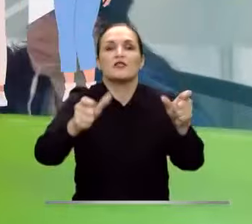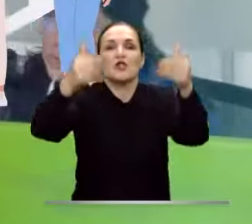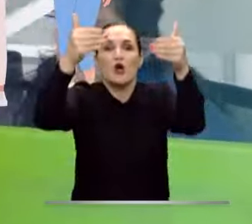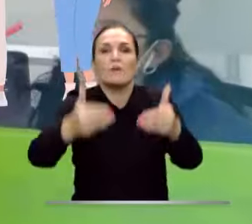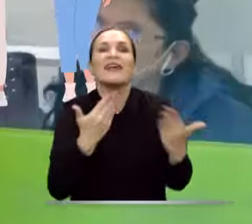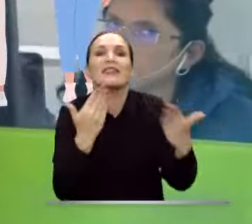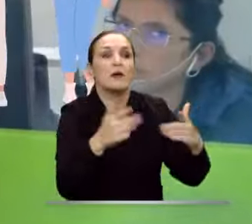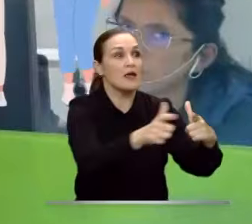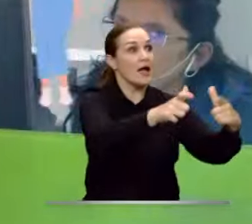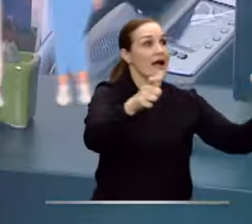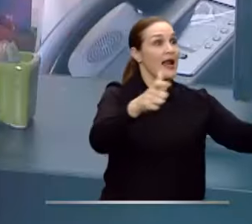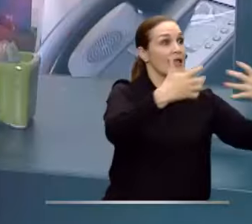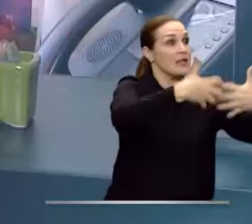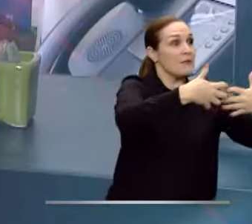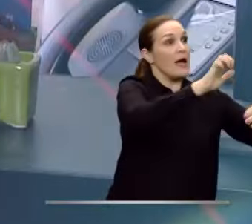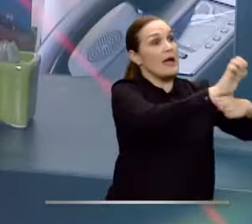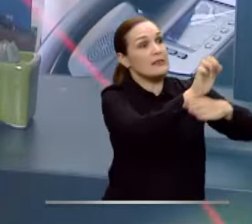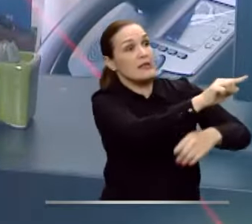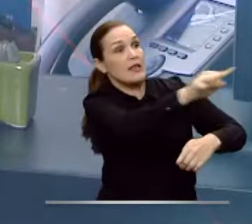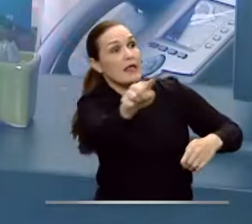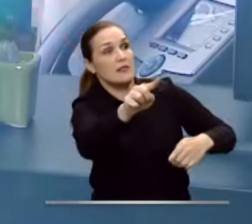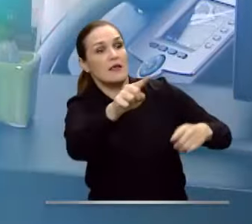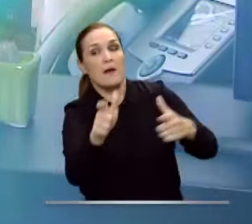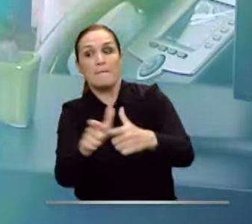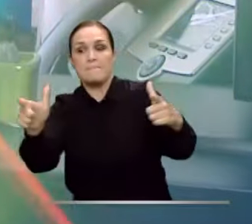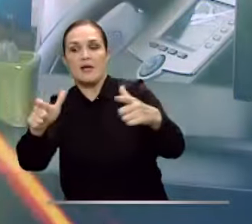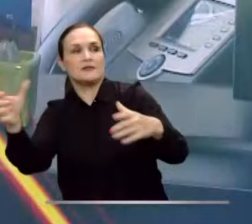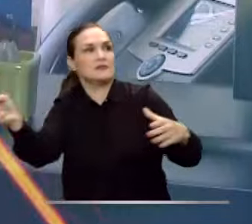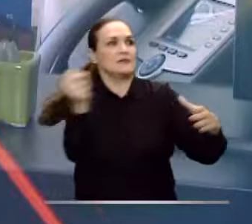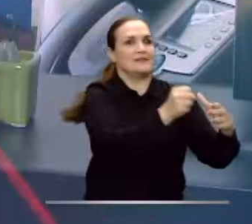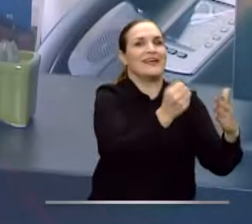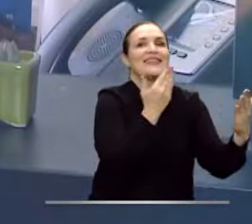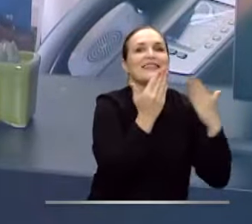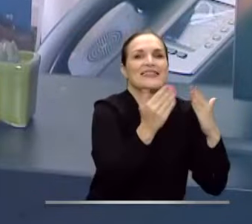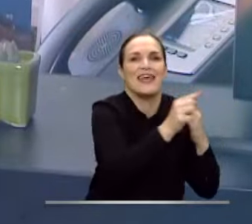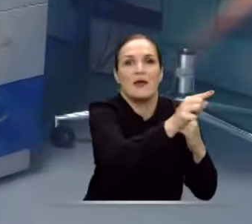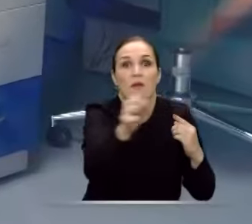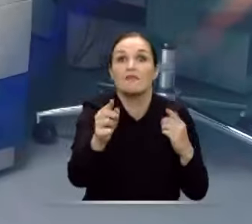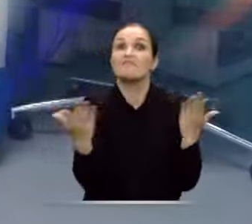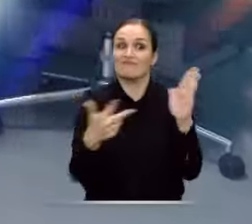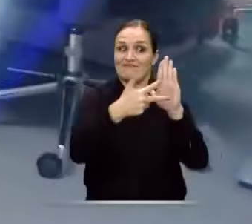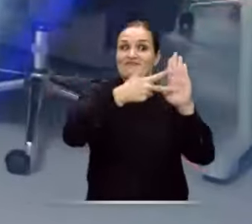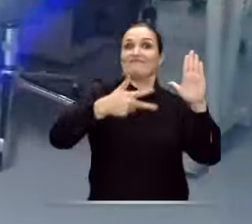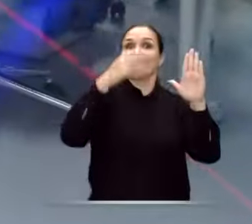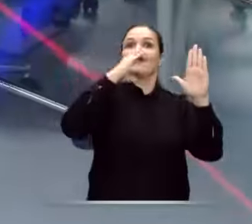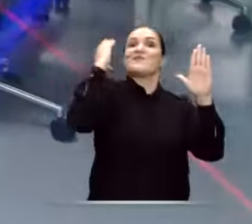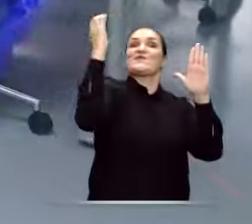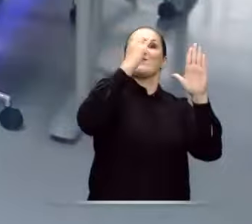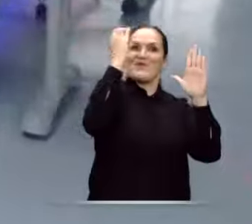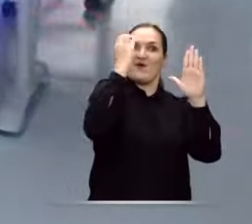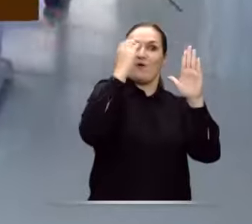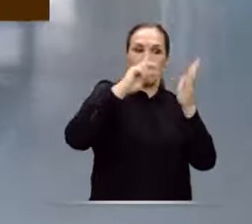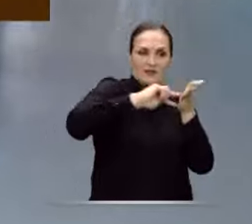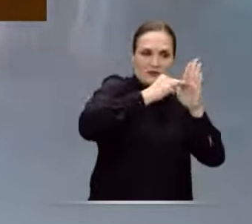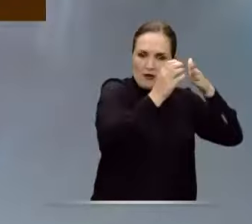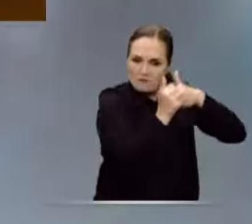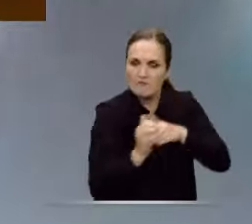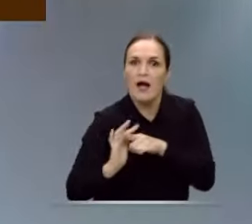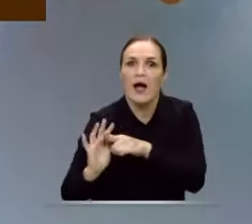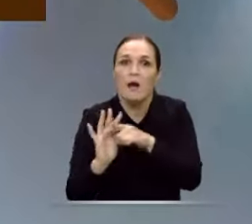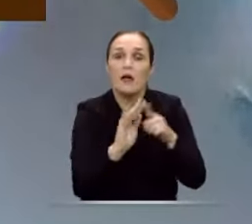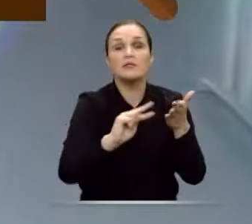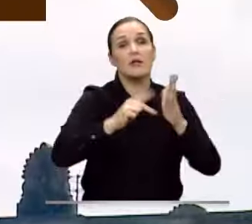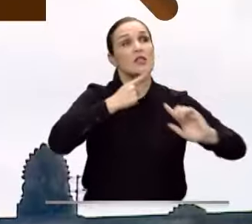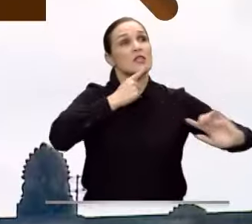en las entidades públicas de acuerdo al tamaño de las plantas laborales independientemente de su tipo. Lo anterior muestra cómo la Constitución